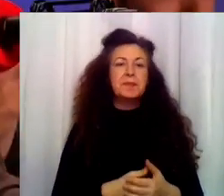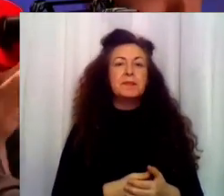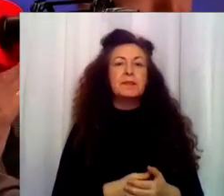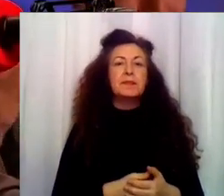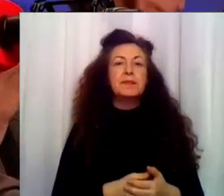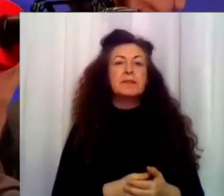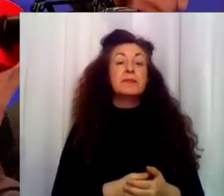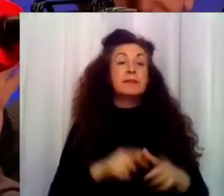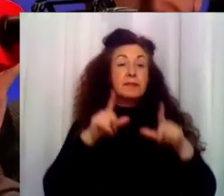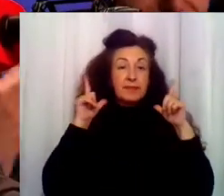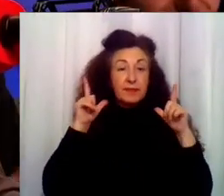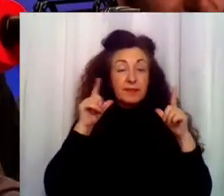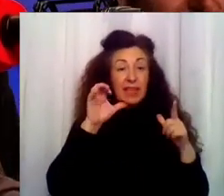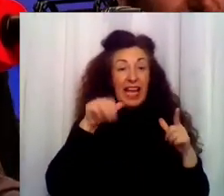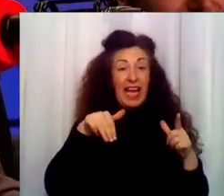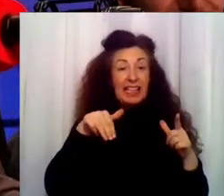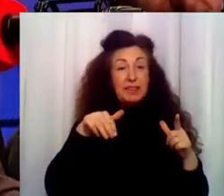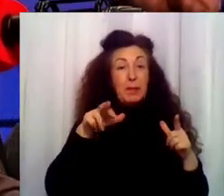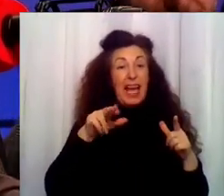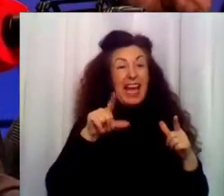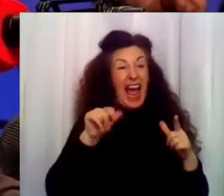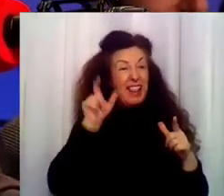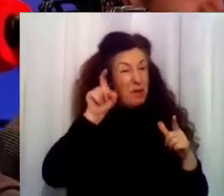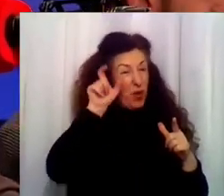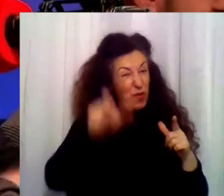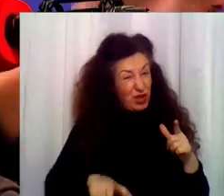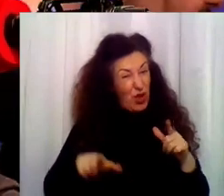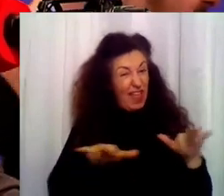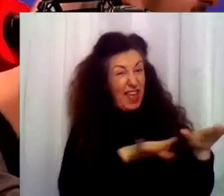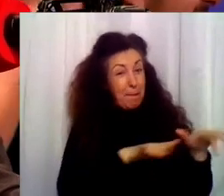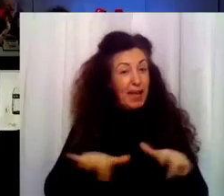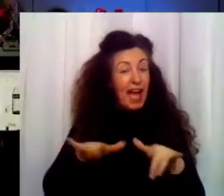Como Esmeralda, la malparada profesora de piano, Amaya Prieto.